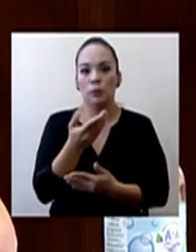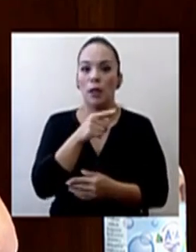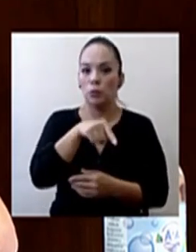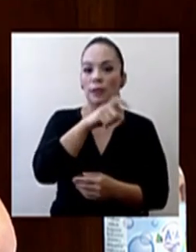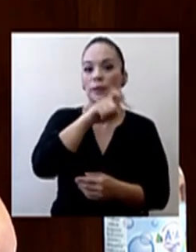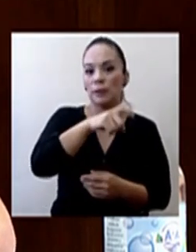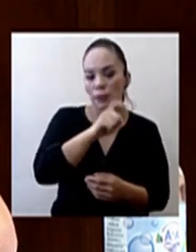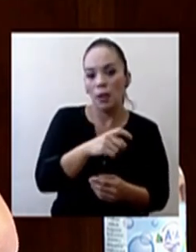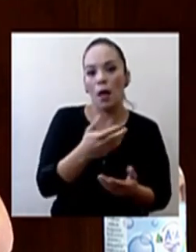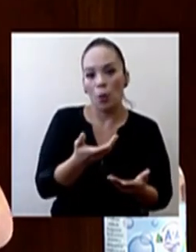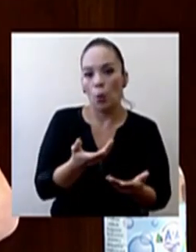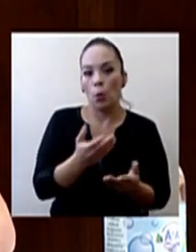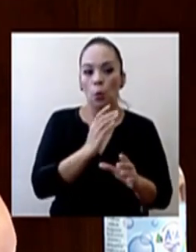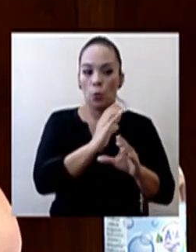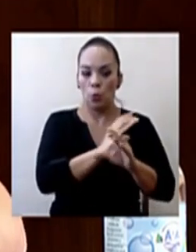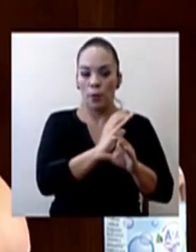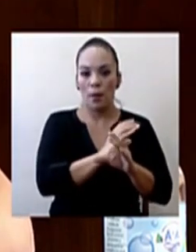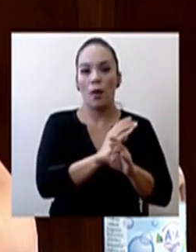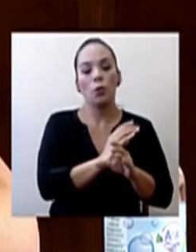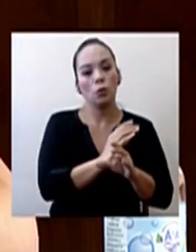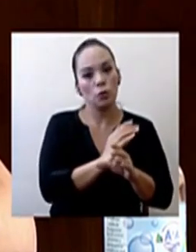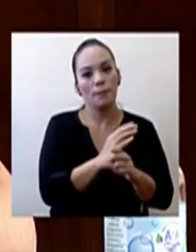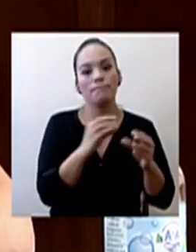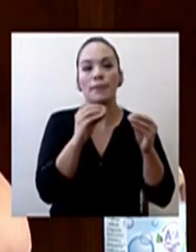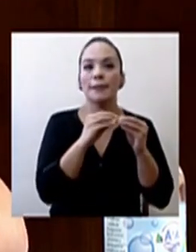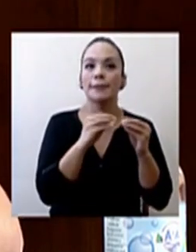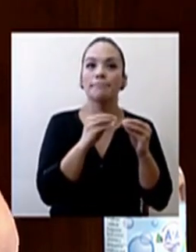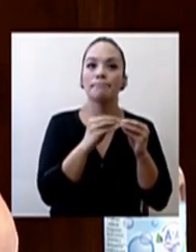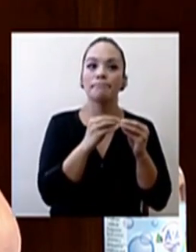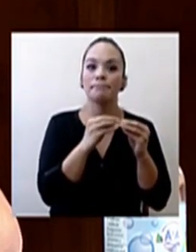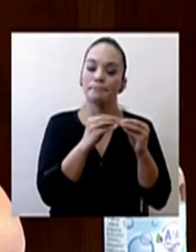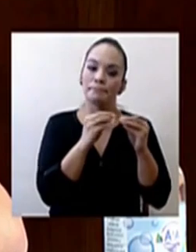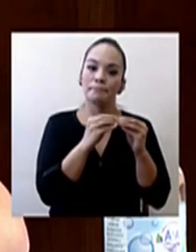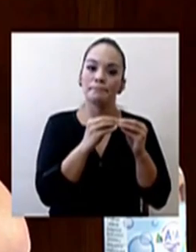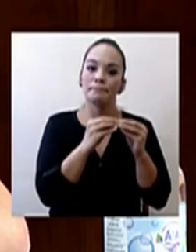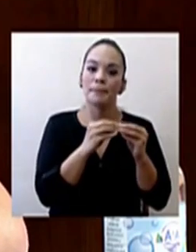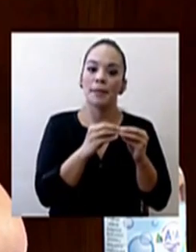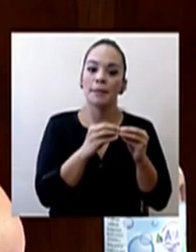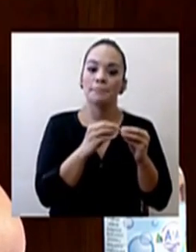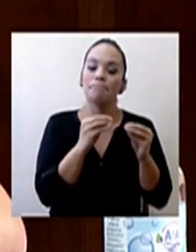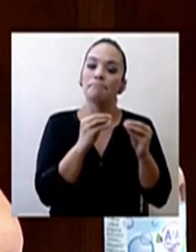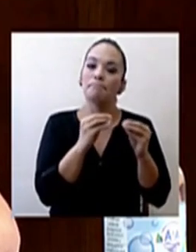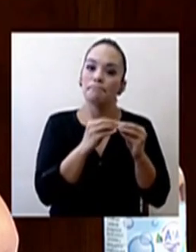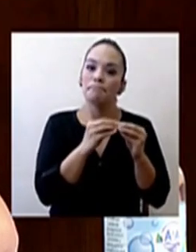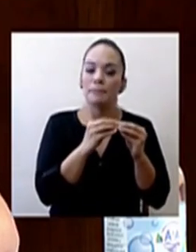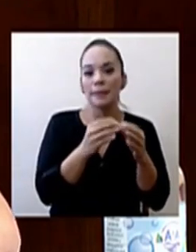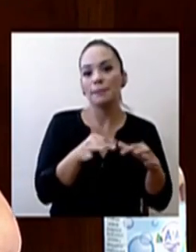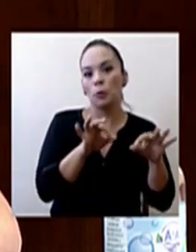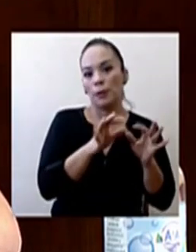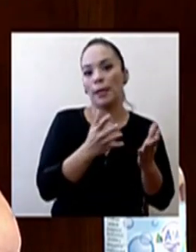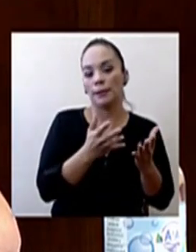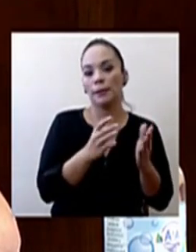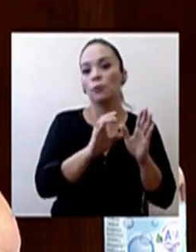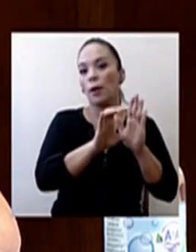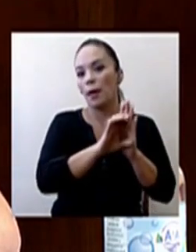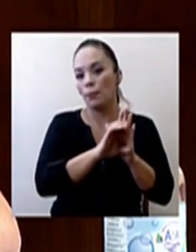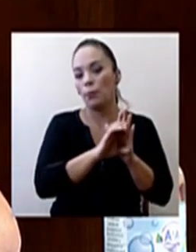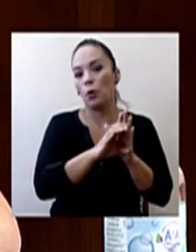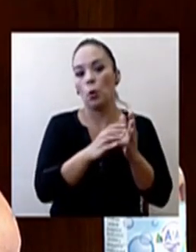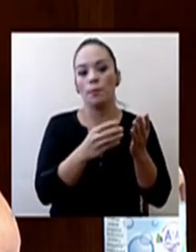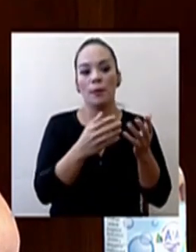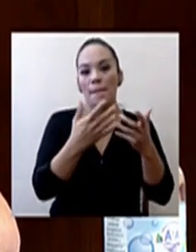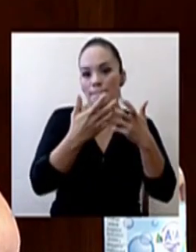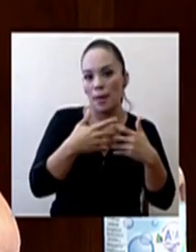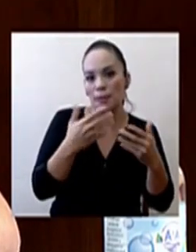necesitado de cuidados un poco más importantes como el tema de la unidad de